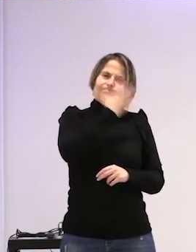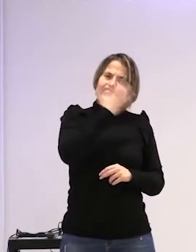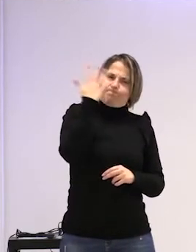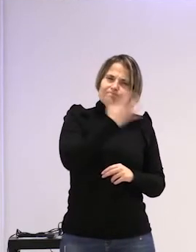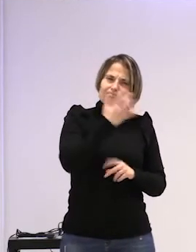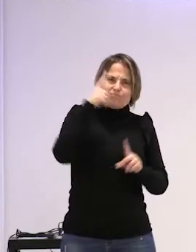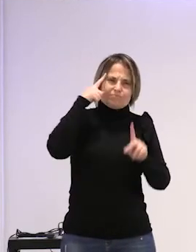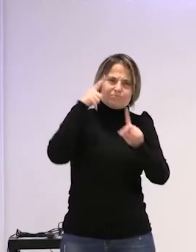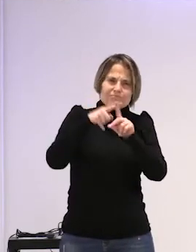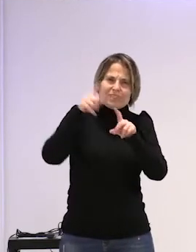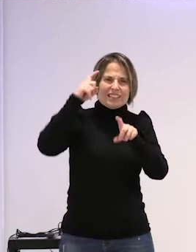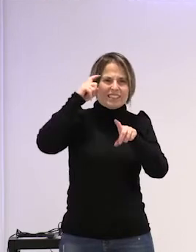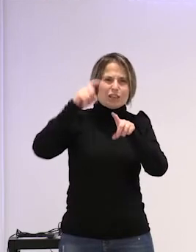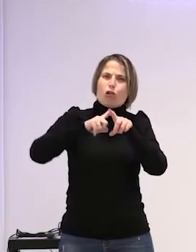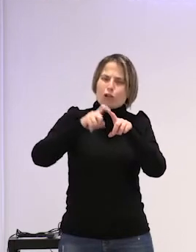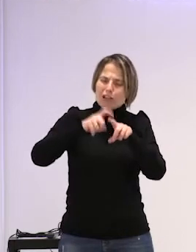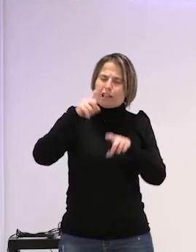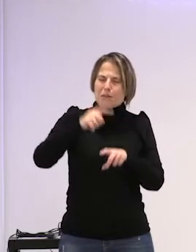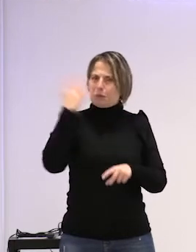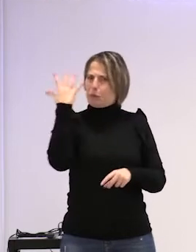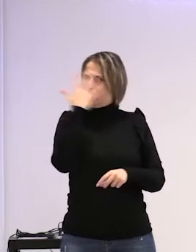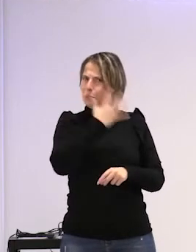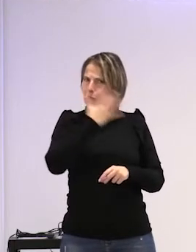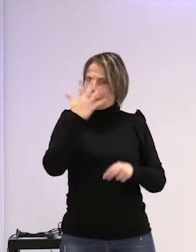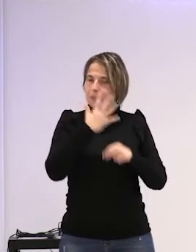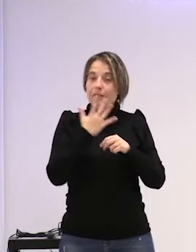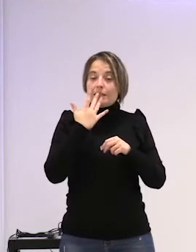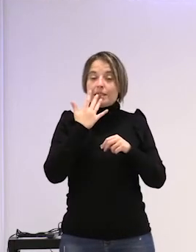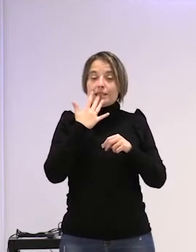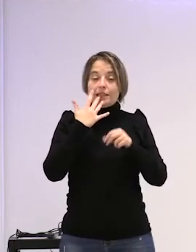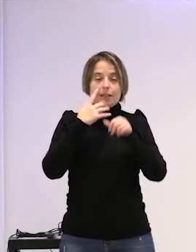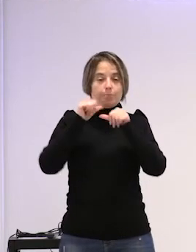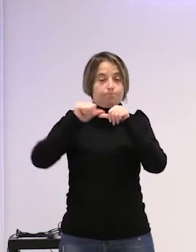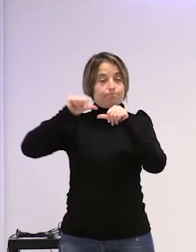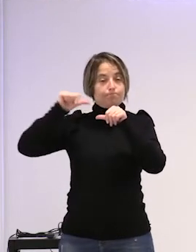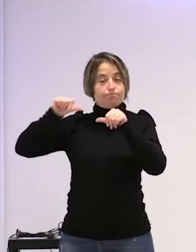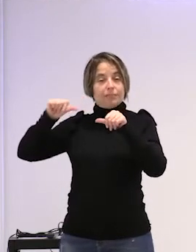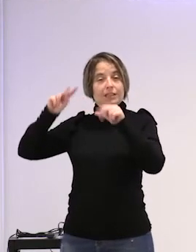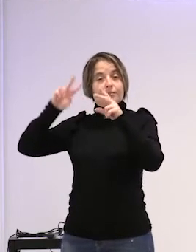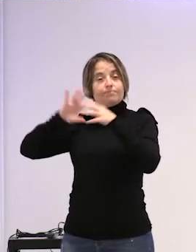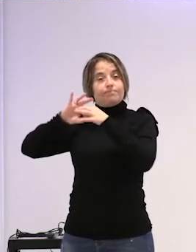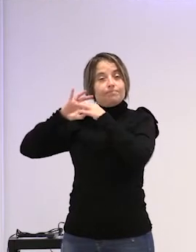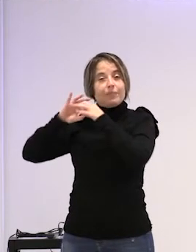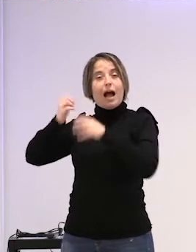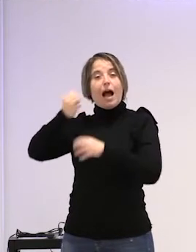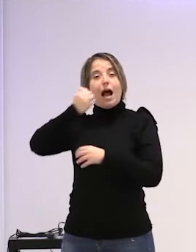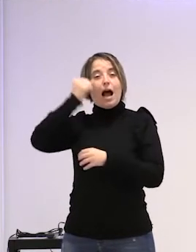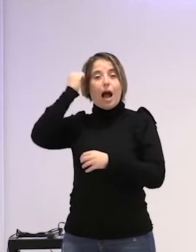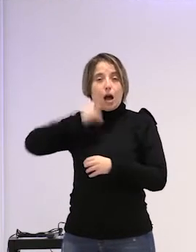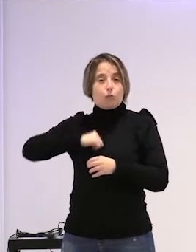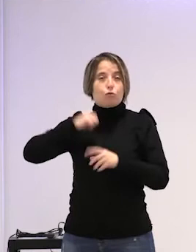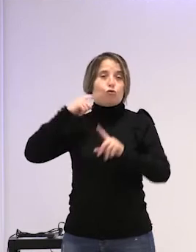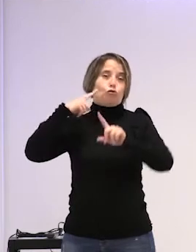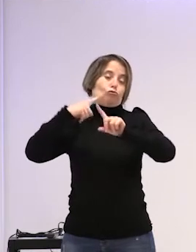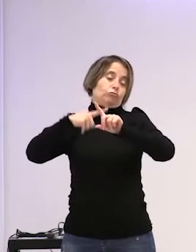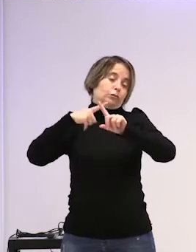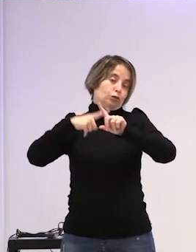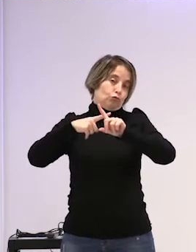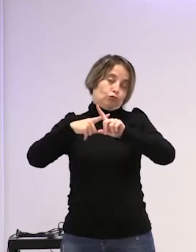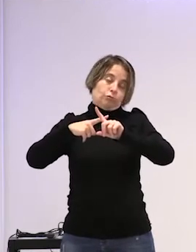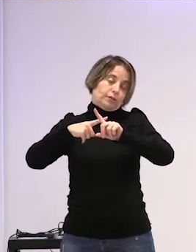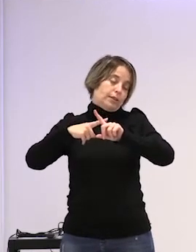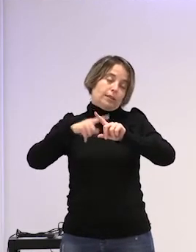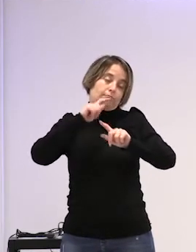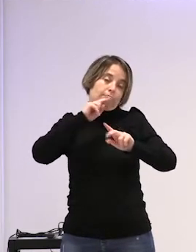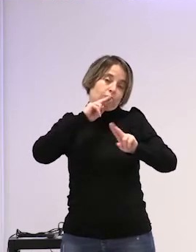sujeto de estudio. Si hacemos un poco de historia en torno a los abusos sexuales y los voy a seguir llamando así porque